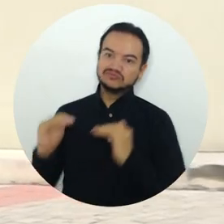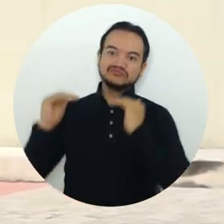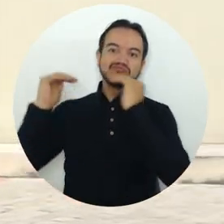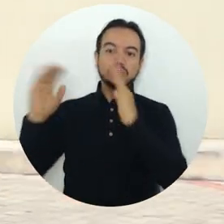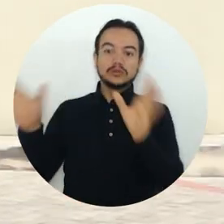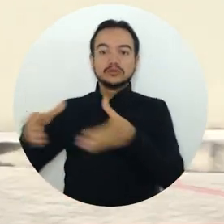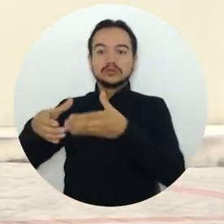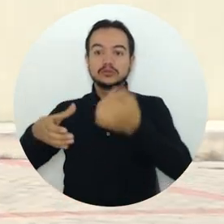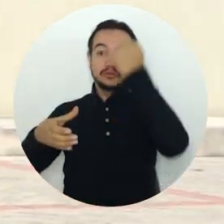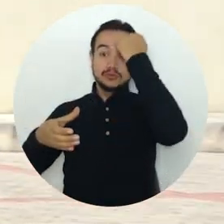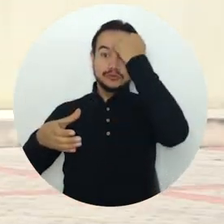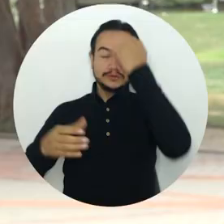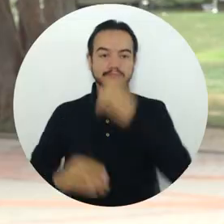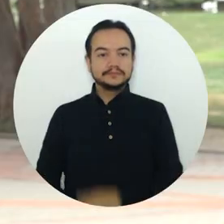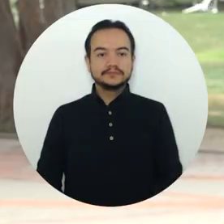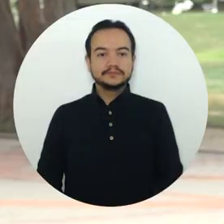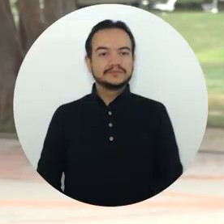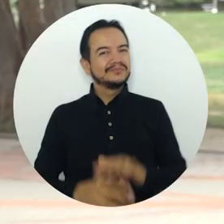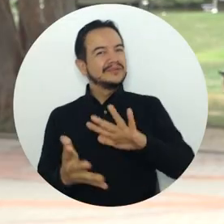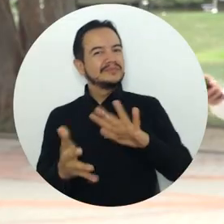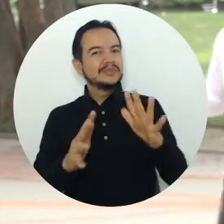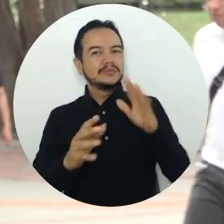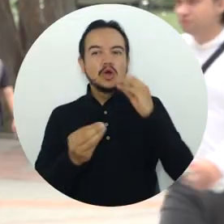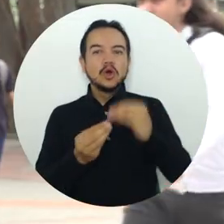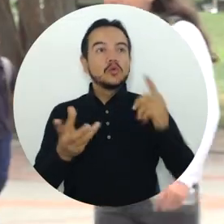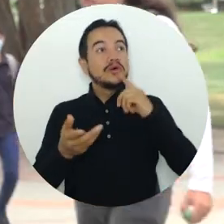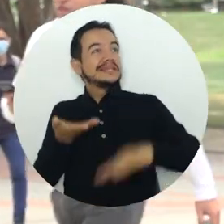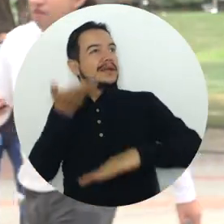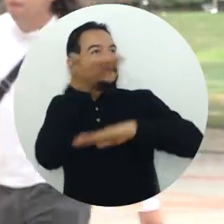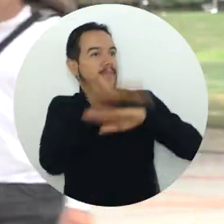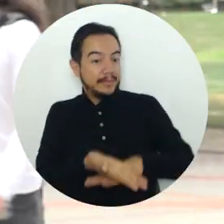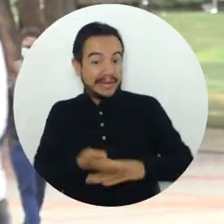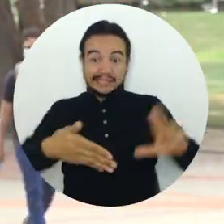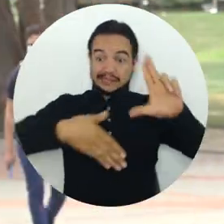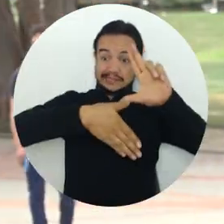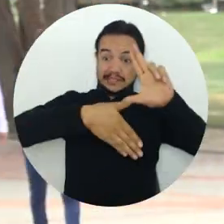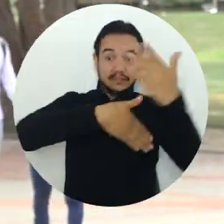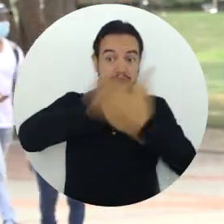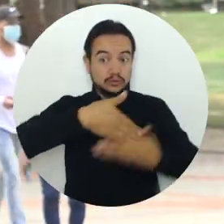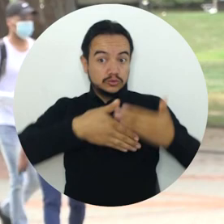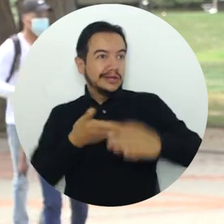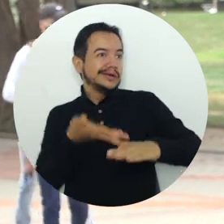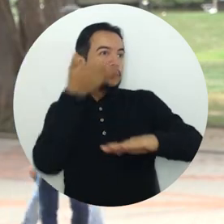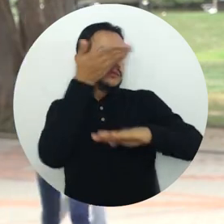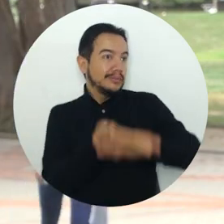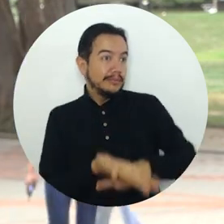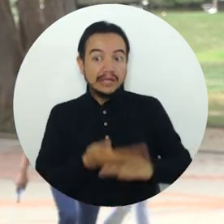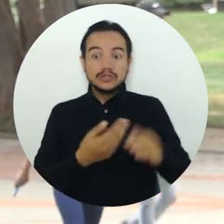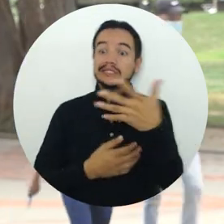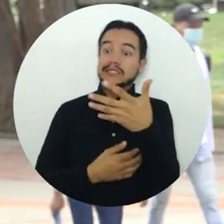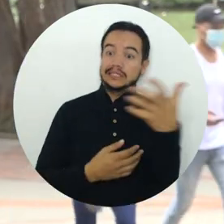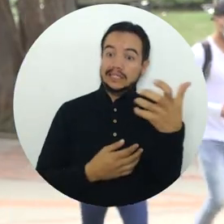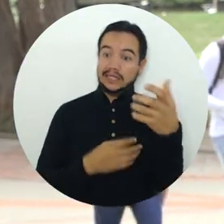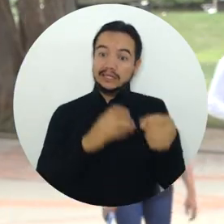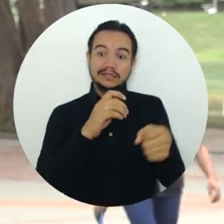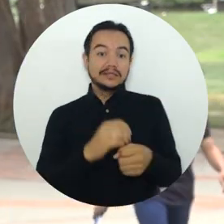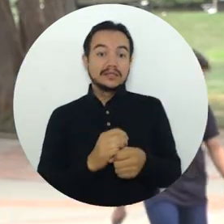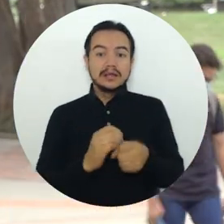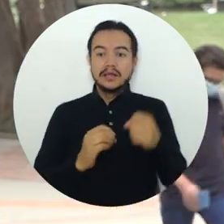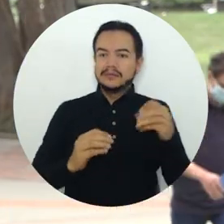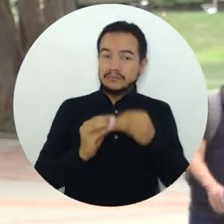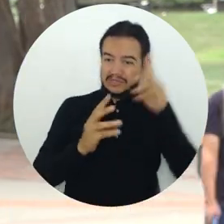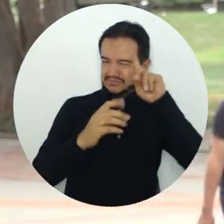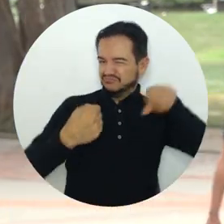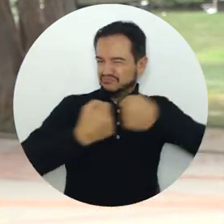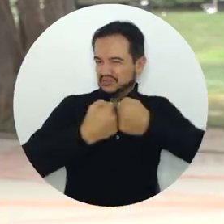cualificada y con alta formación de calidad. Recibieron cerca de 500 aplicaciones de América Latina en los diferentes programas, en los diferentes convenios que tienen